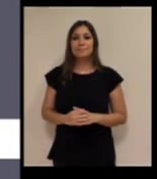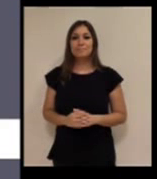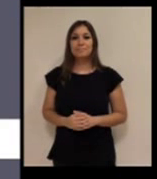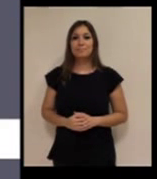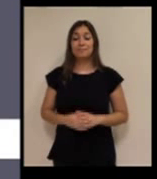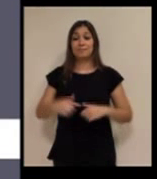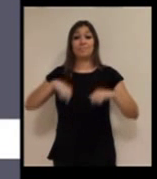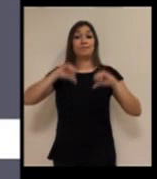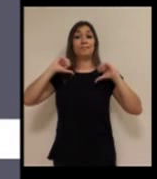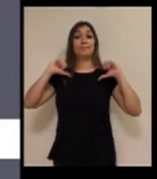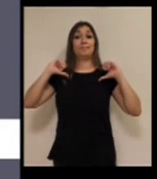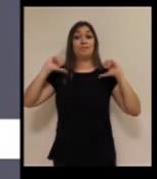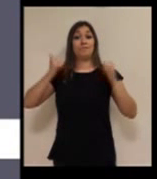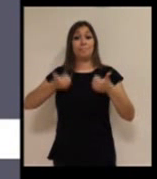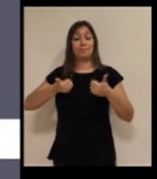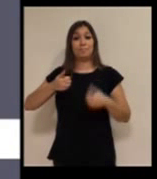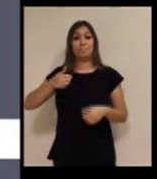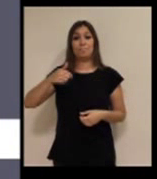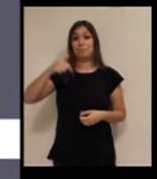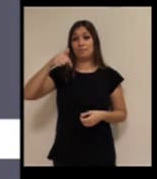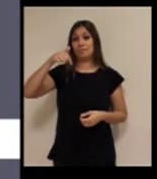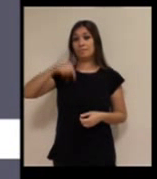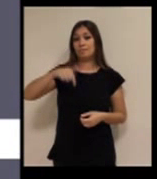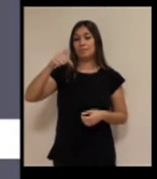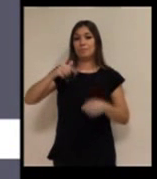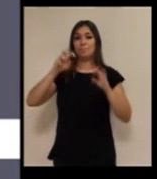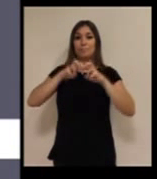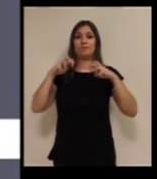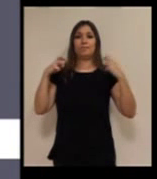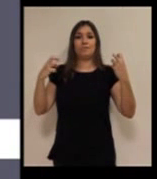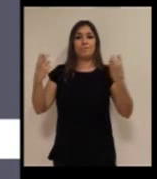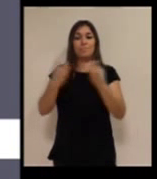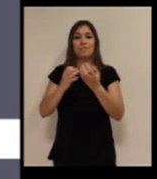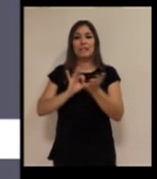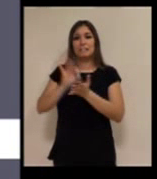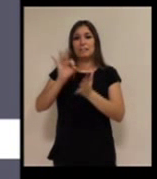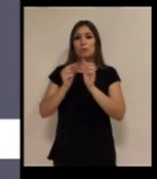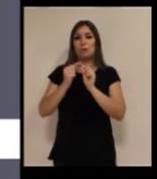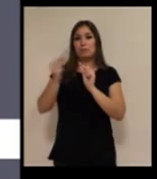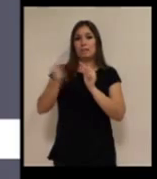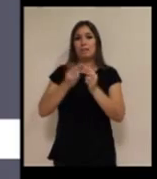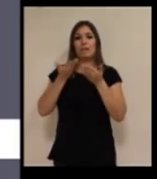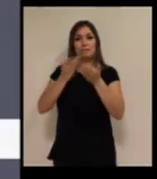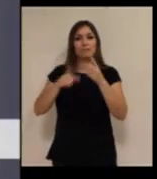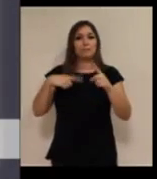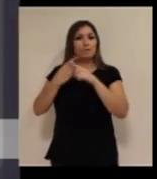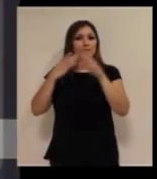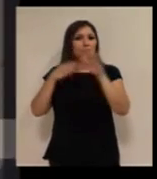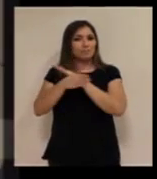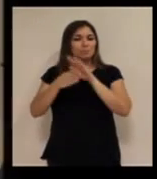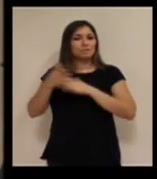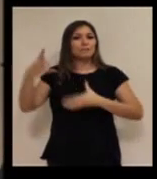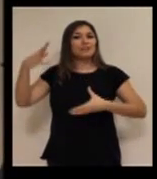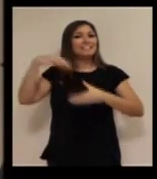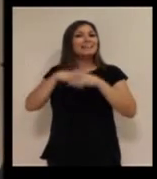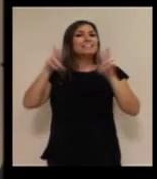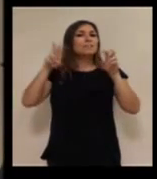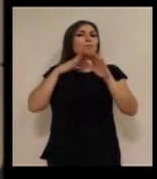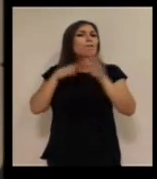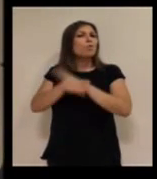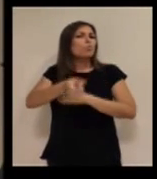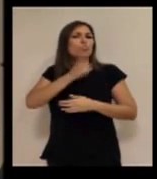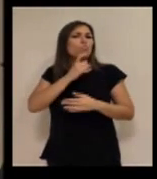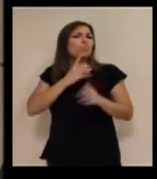Damos comienzo a nuestro Mesa Redonda Servicios de Teleasistencia y Accesibilidad, cómo se contempla la accesibilidad.